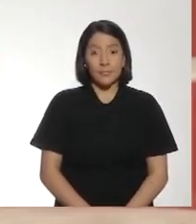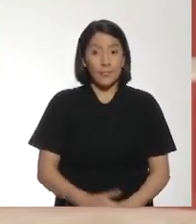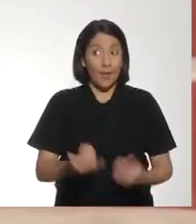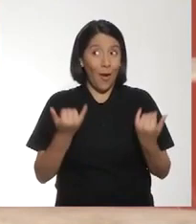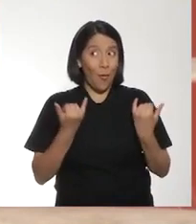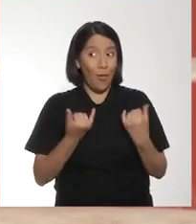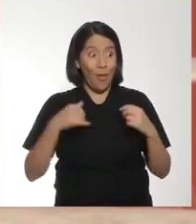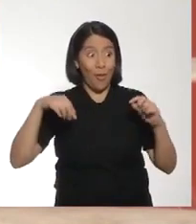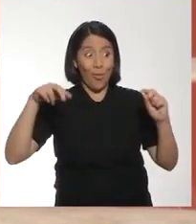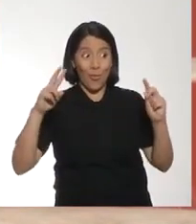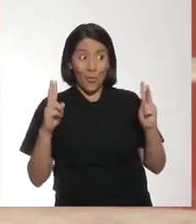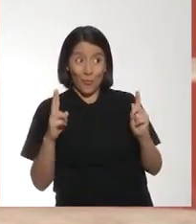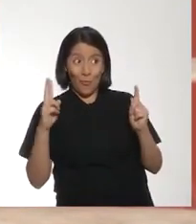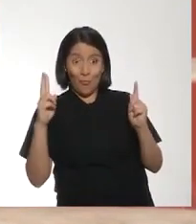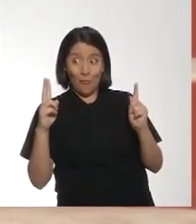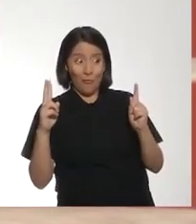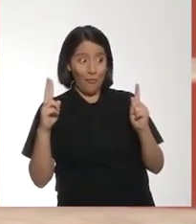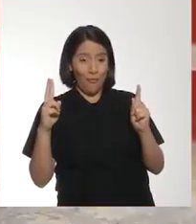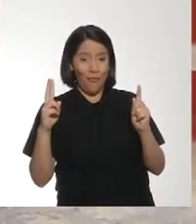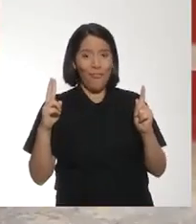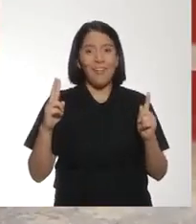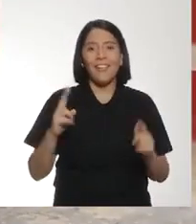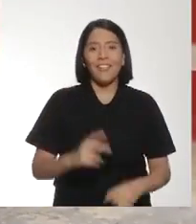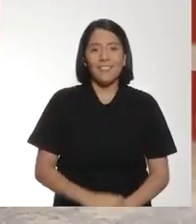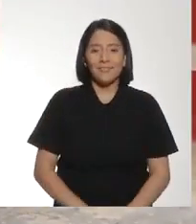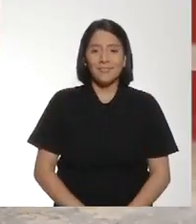Ahora, ¿podemos jugar un dos contra uno? ¡Listo!